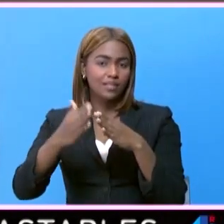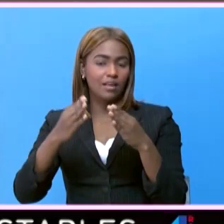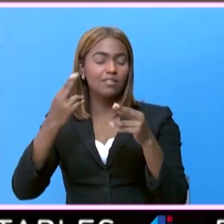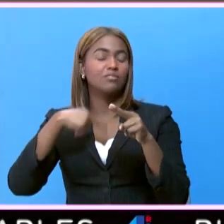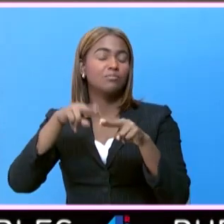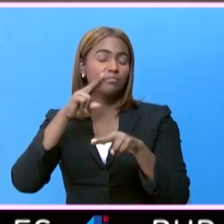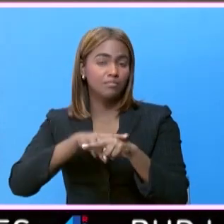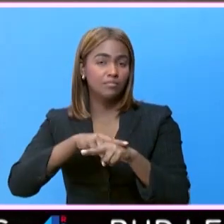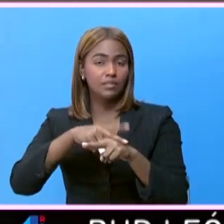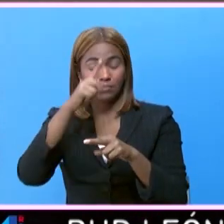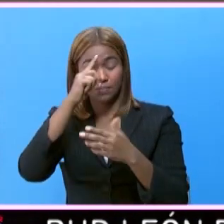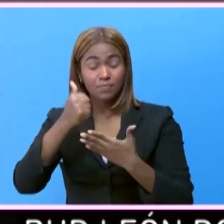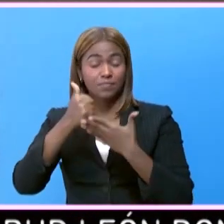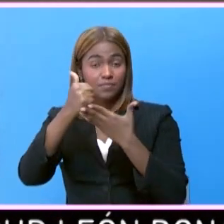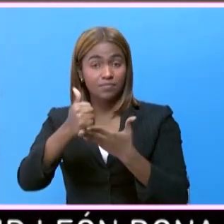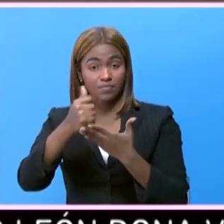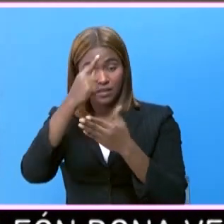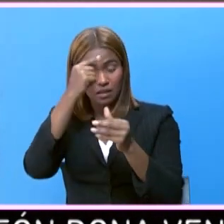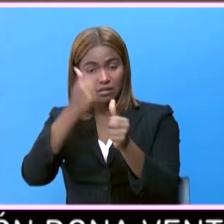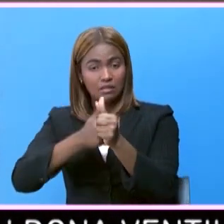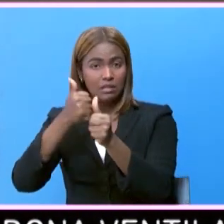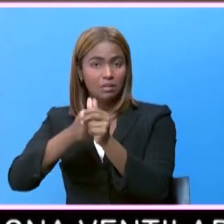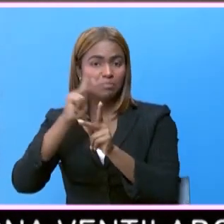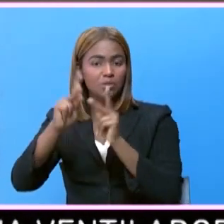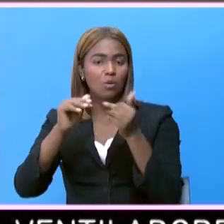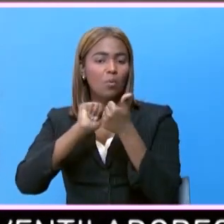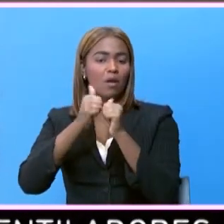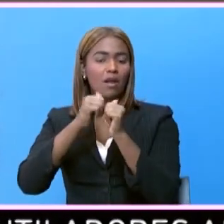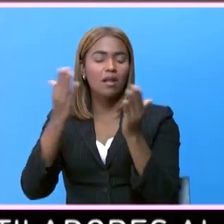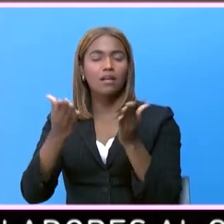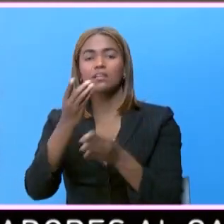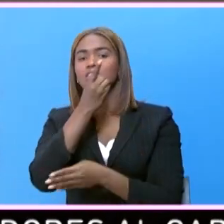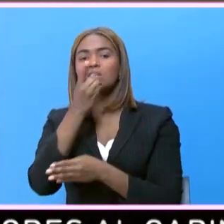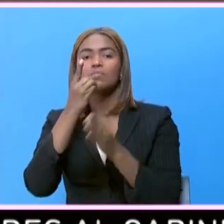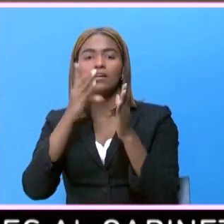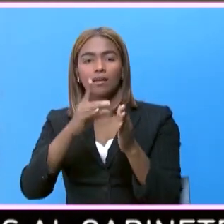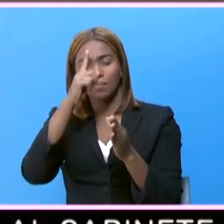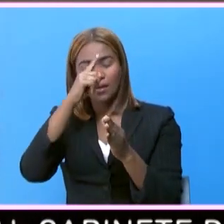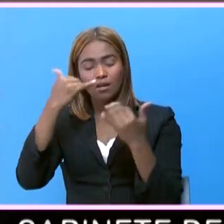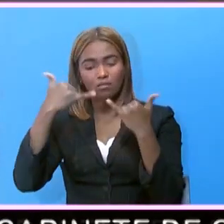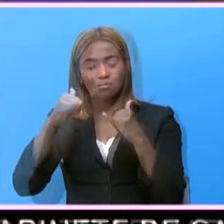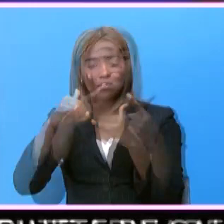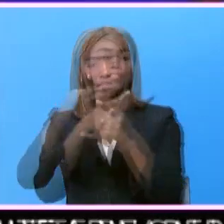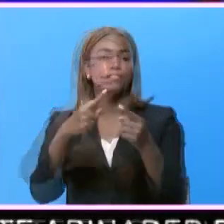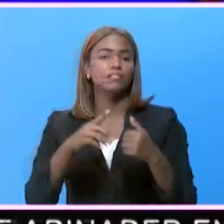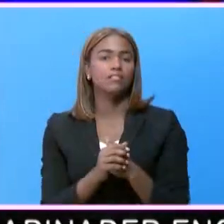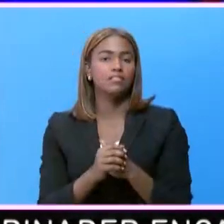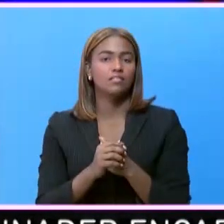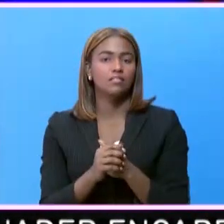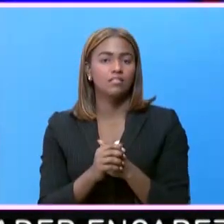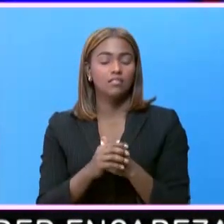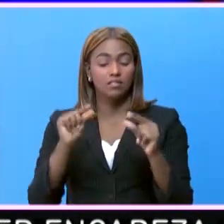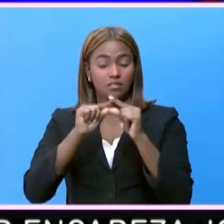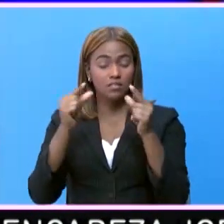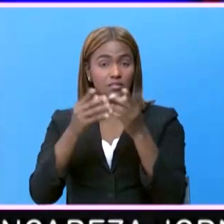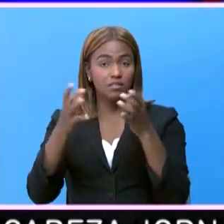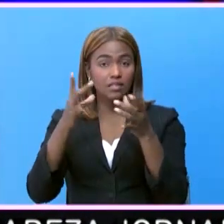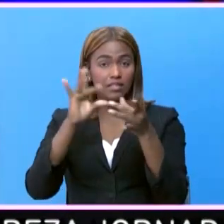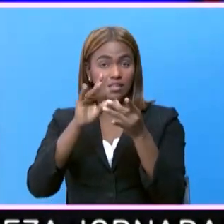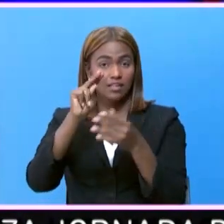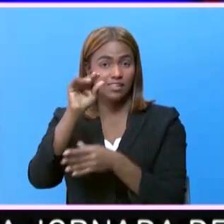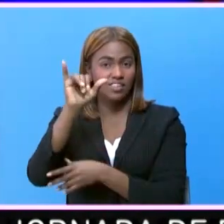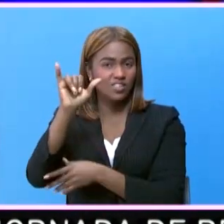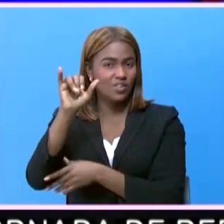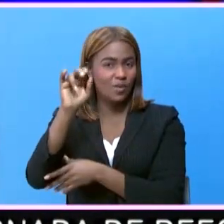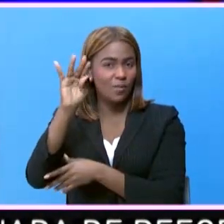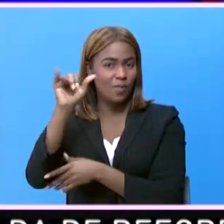normalidad, en beneficio de cada uno de los atletas dominicanos de la disciplina de esgrima. La agrupación de New York